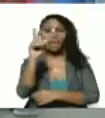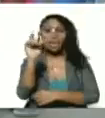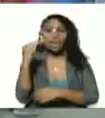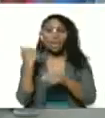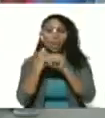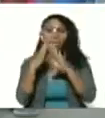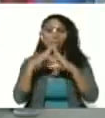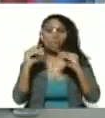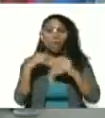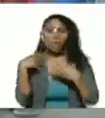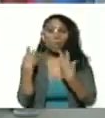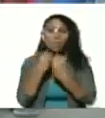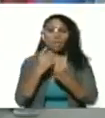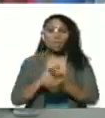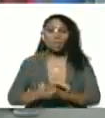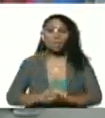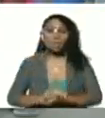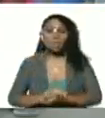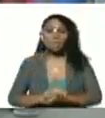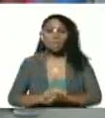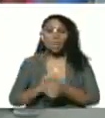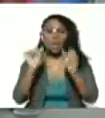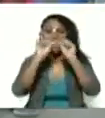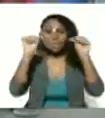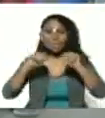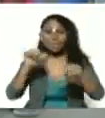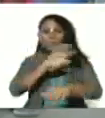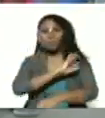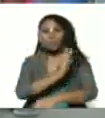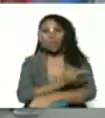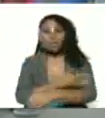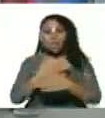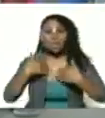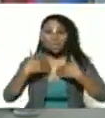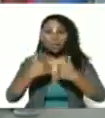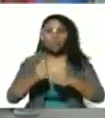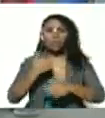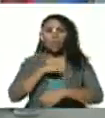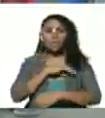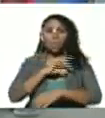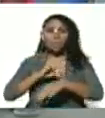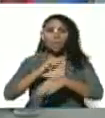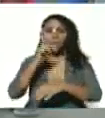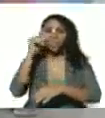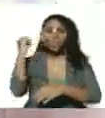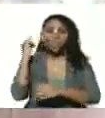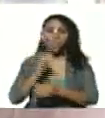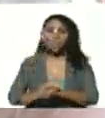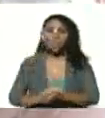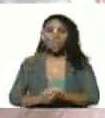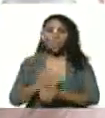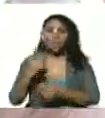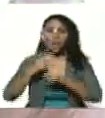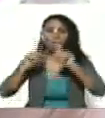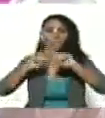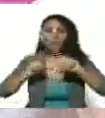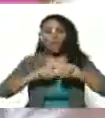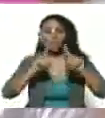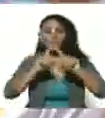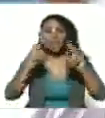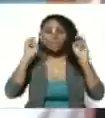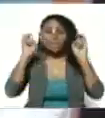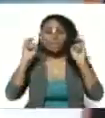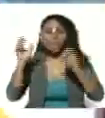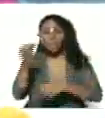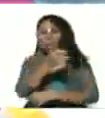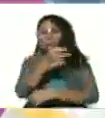los compañeros del sistema de fuerza del sistema de salud nuestros médicos nuestras médicas de los diferentes ASIC en una